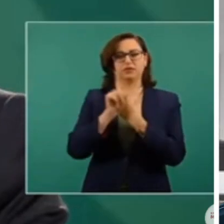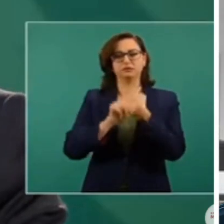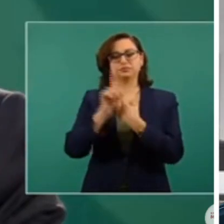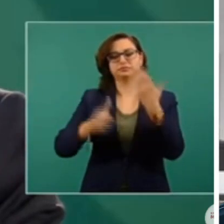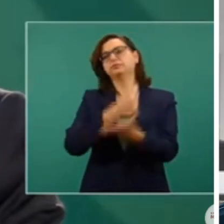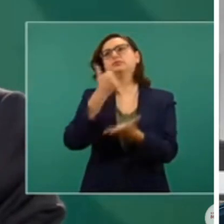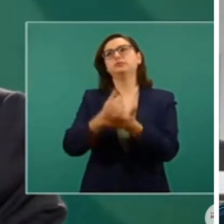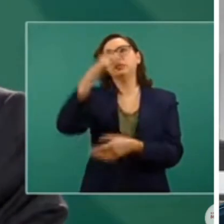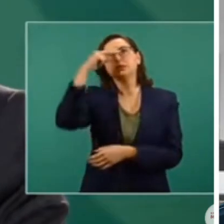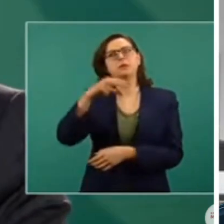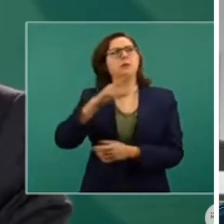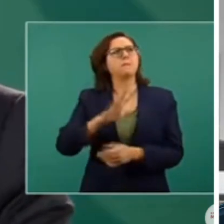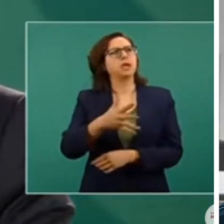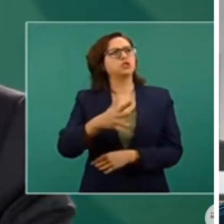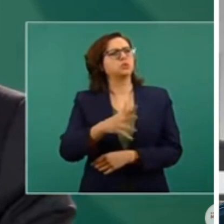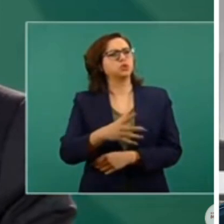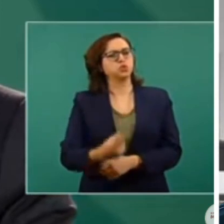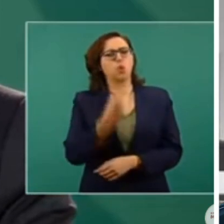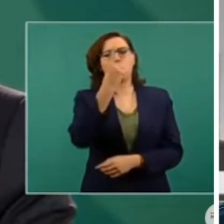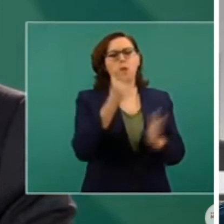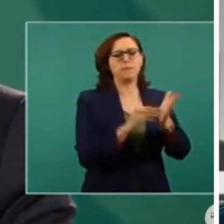como un millón doscientas mil vacunas.